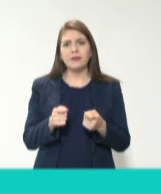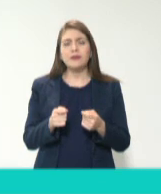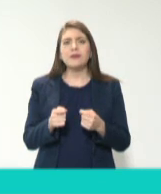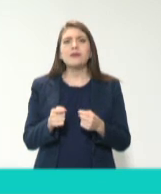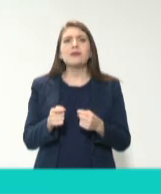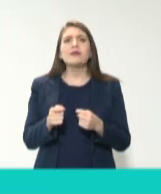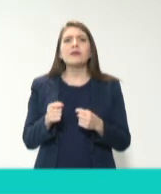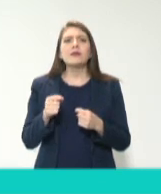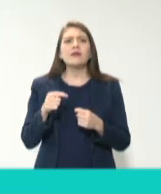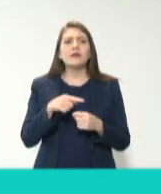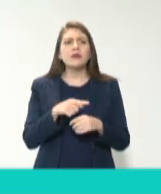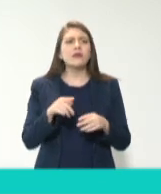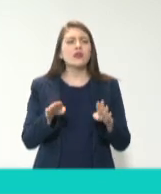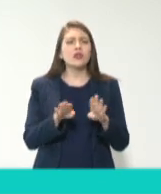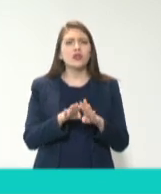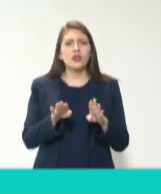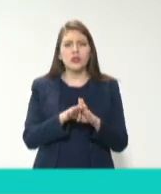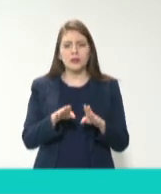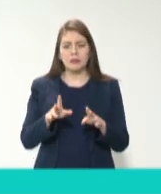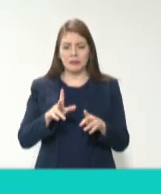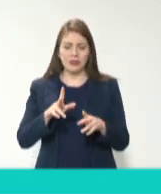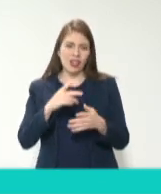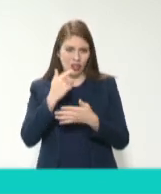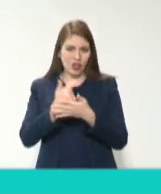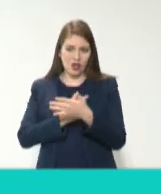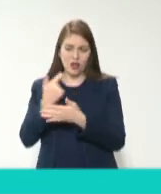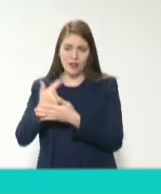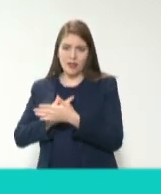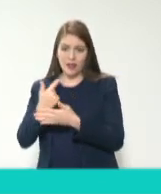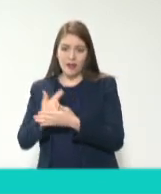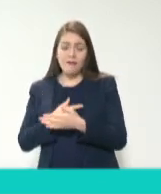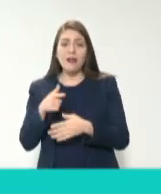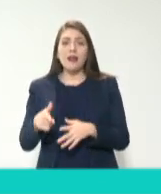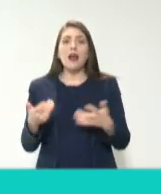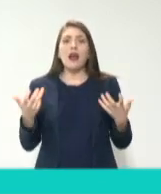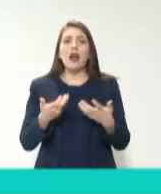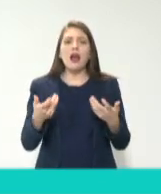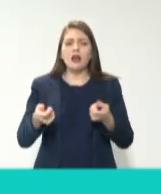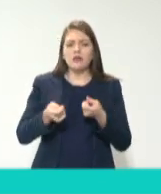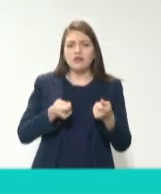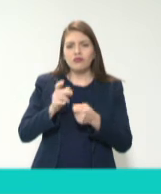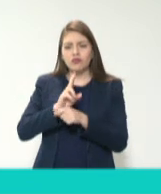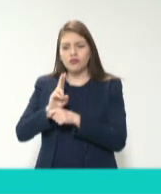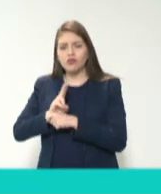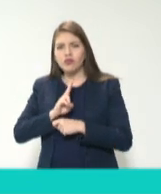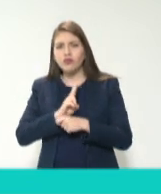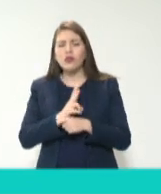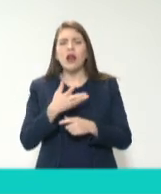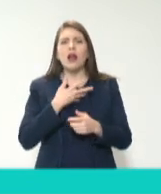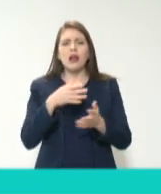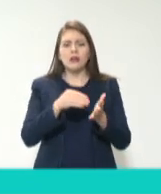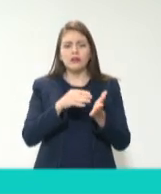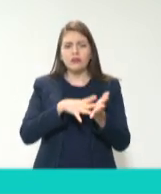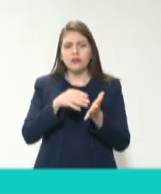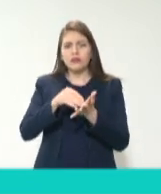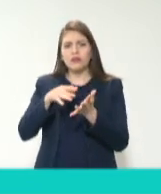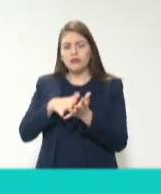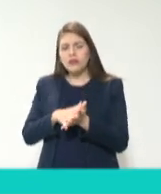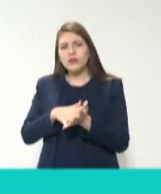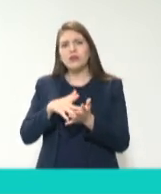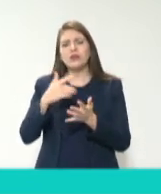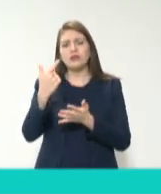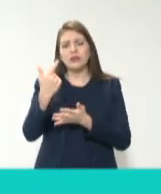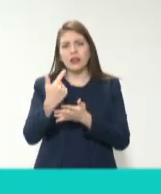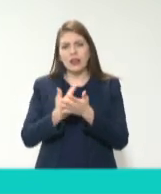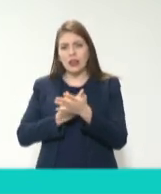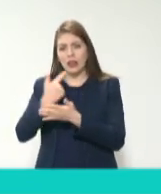profesión, cómo la contabilidad gubernamental es un control, donde tenemos el registro de los datos de lo que se